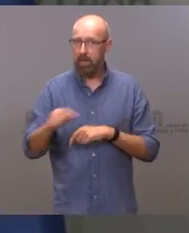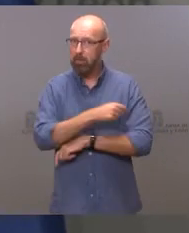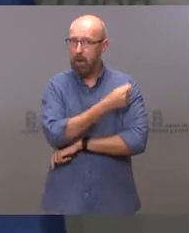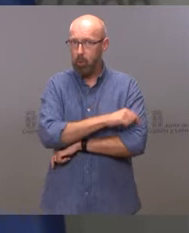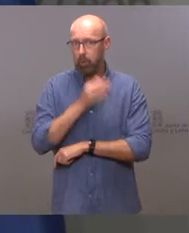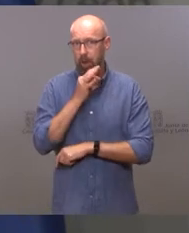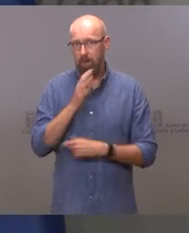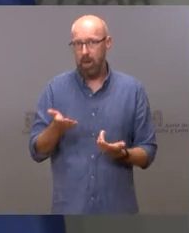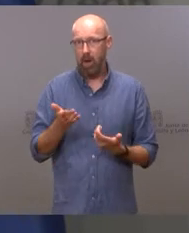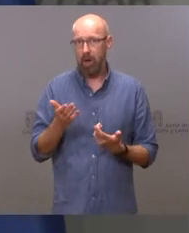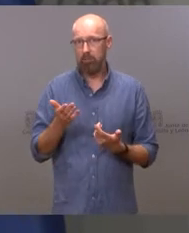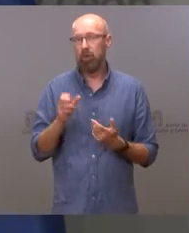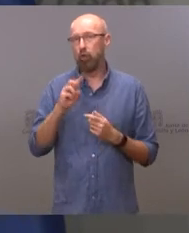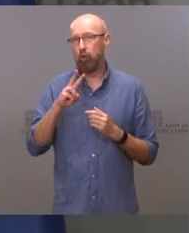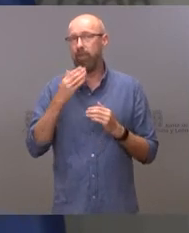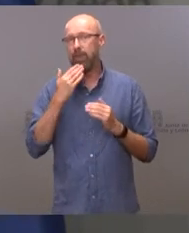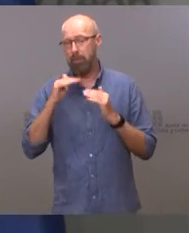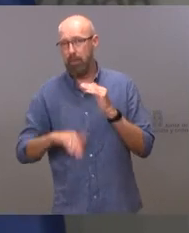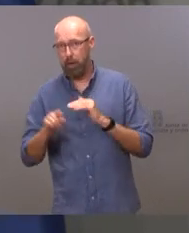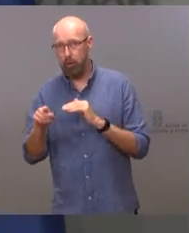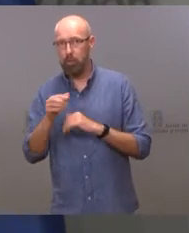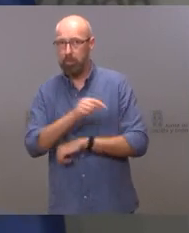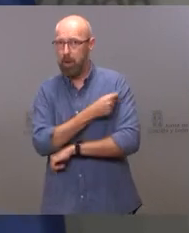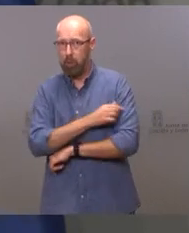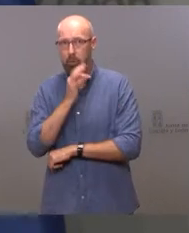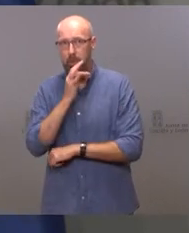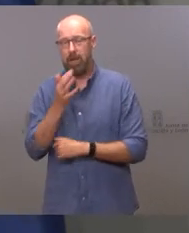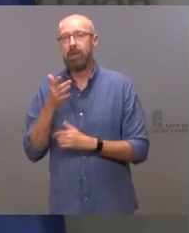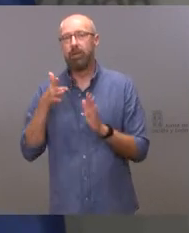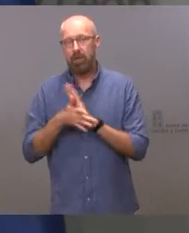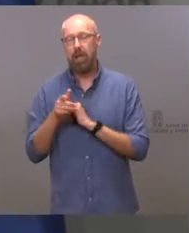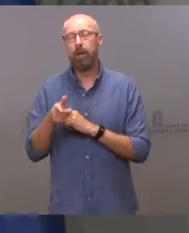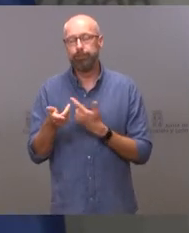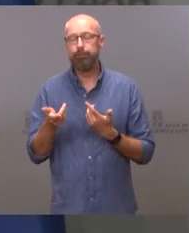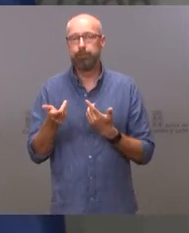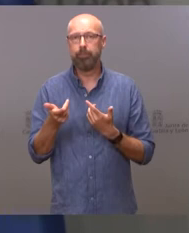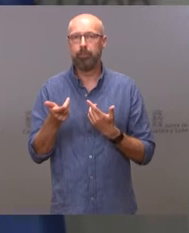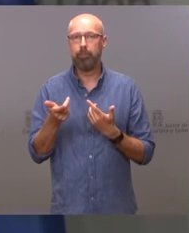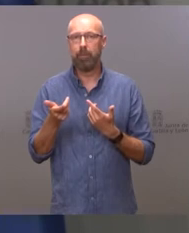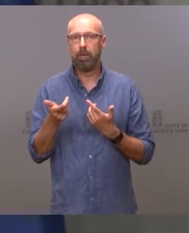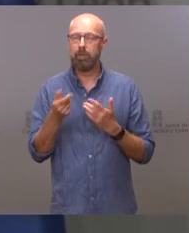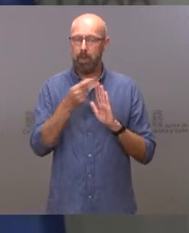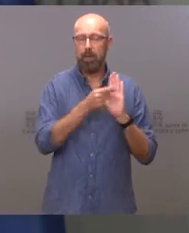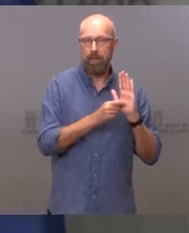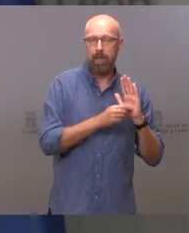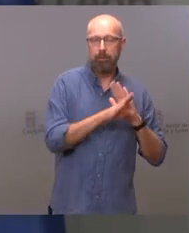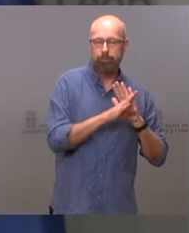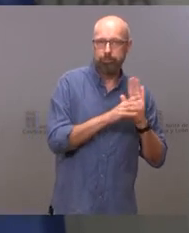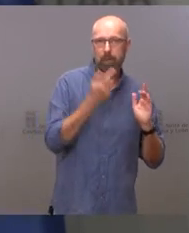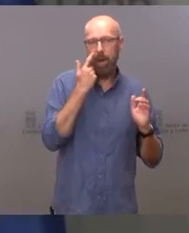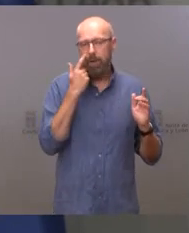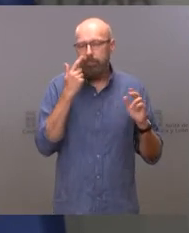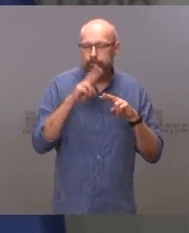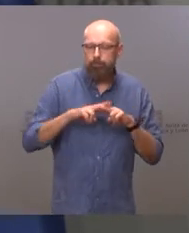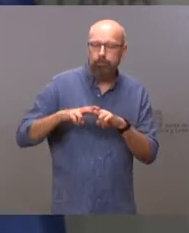son todos los menores de 12 años. Eso condiciona también nuestra toma de medidas. Tenemos que ver qué se decide